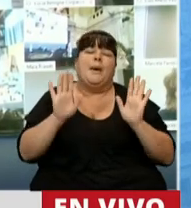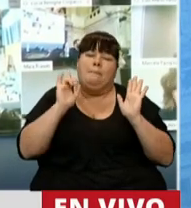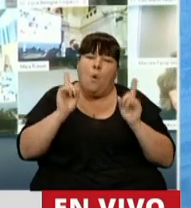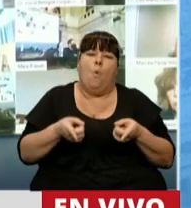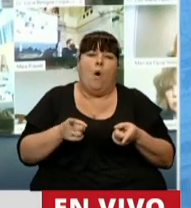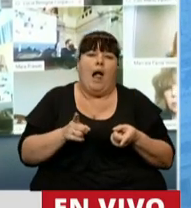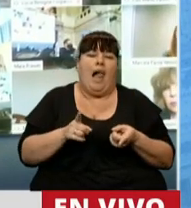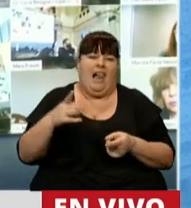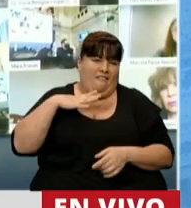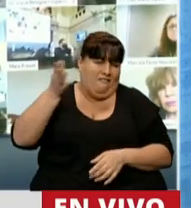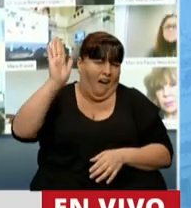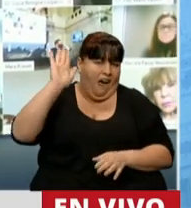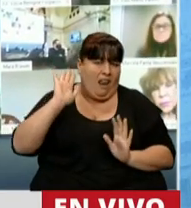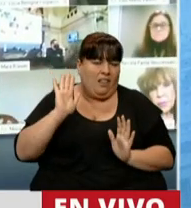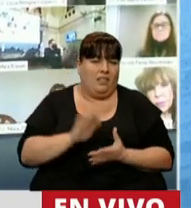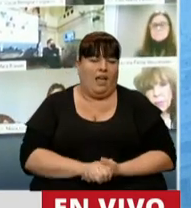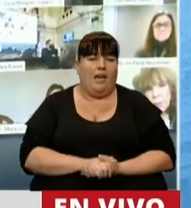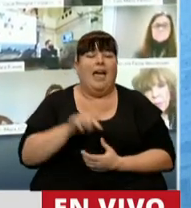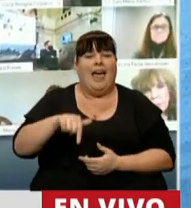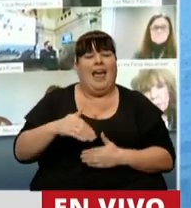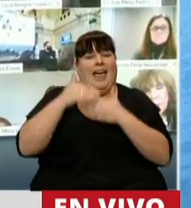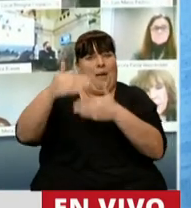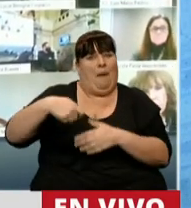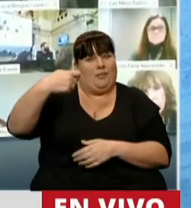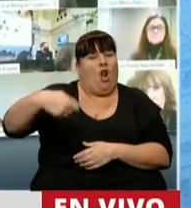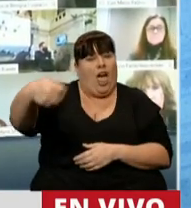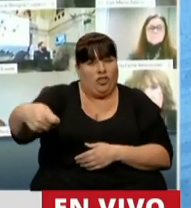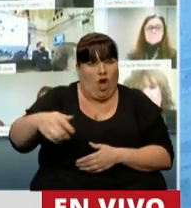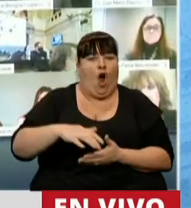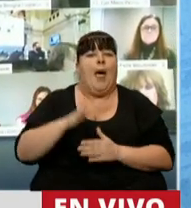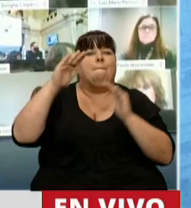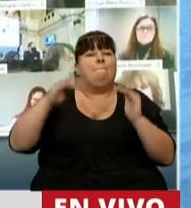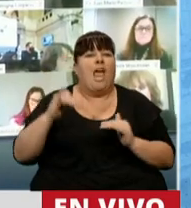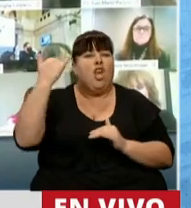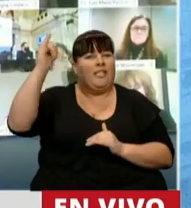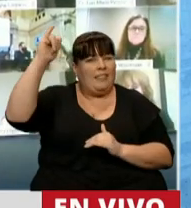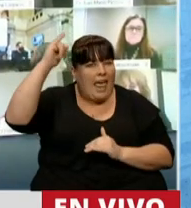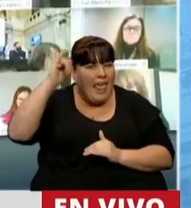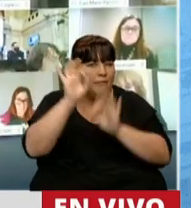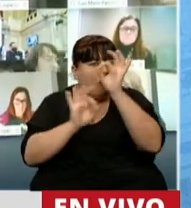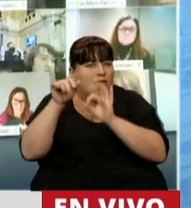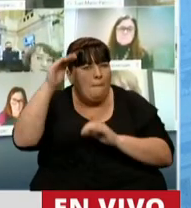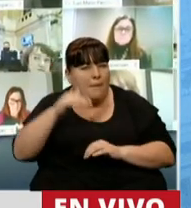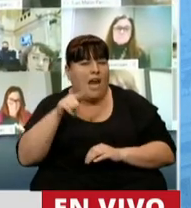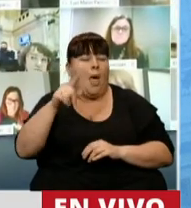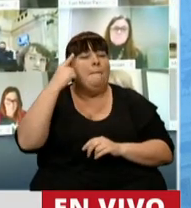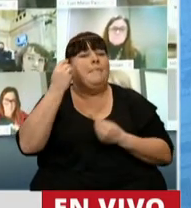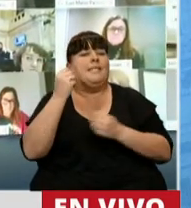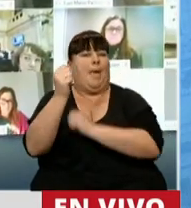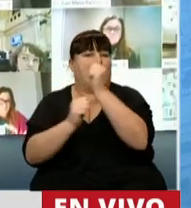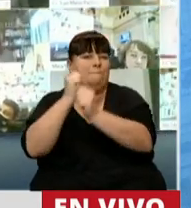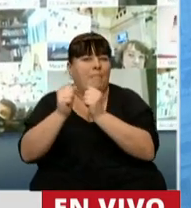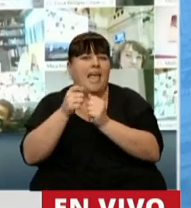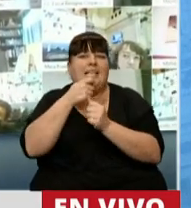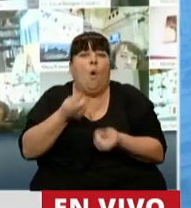todavía falte mucho y esta moratoria ampliada con menos tasa de interés está pensada para que las empresas